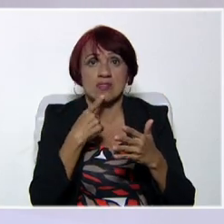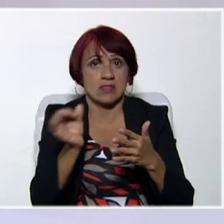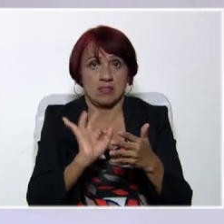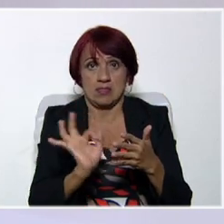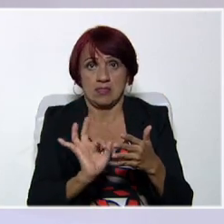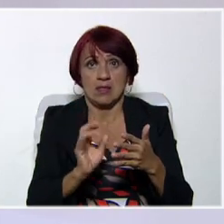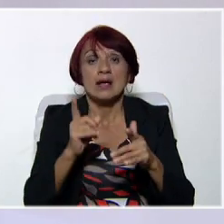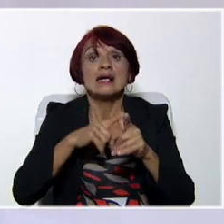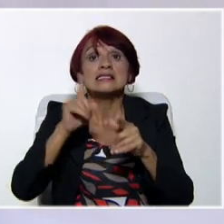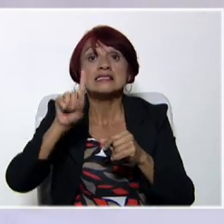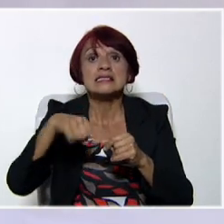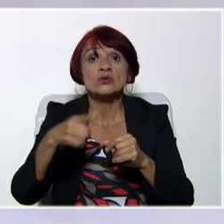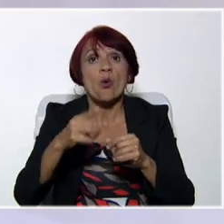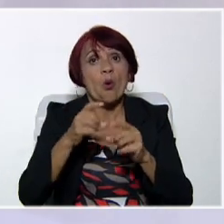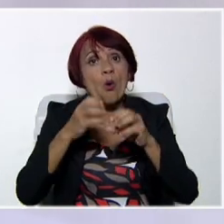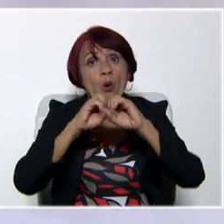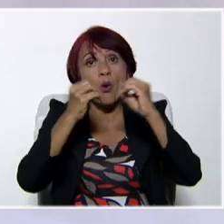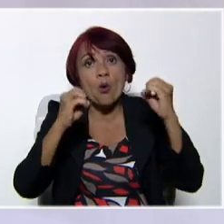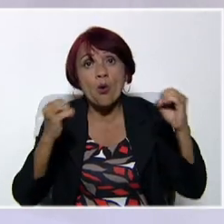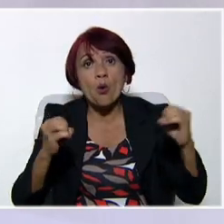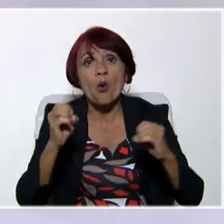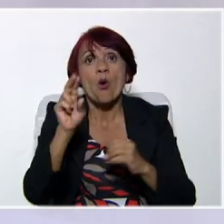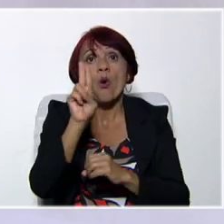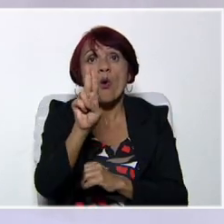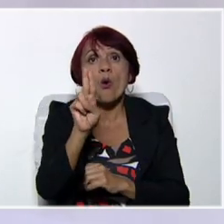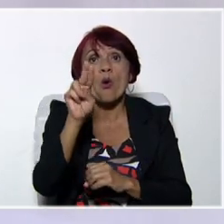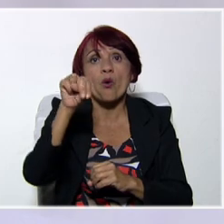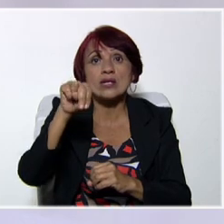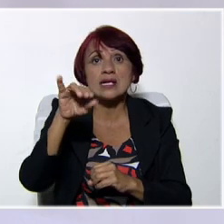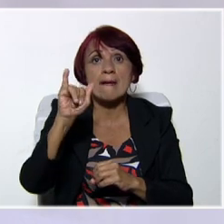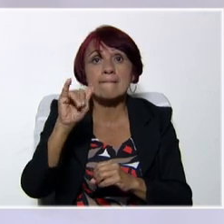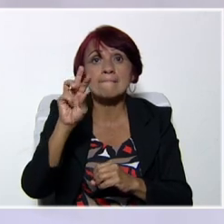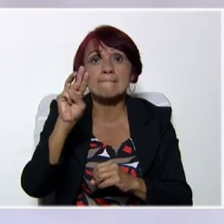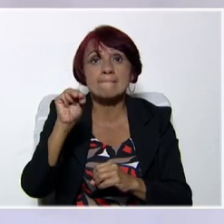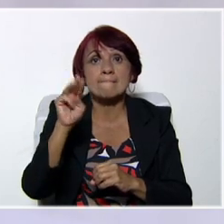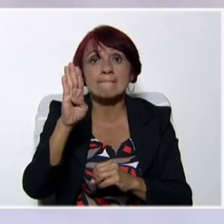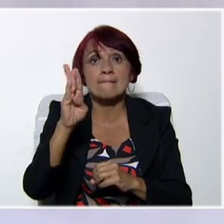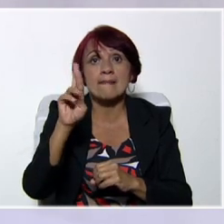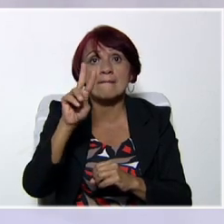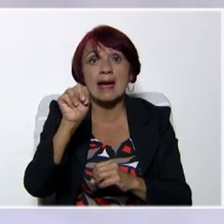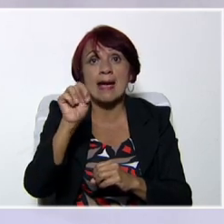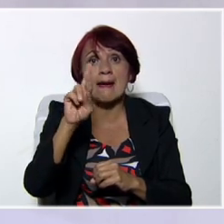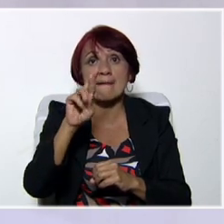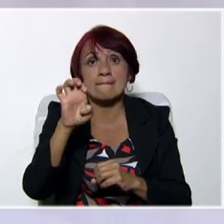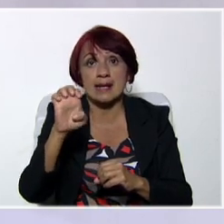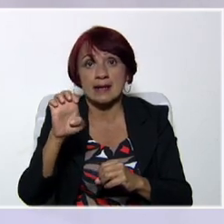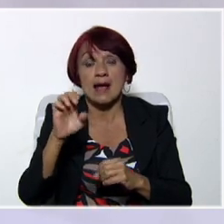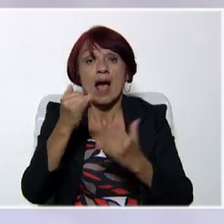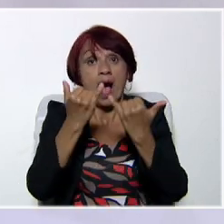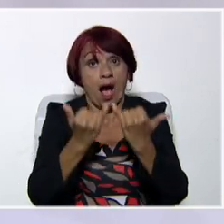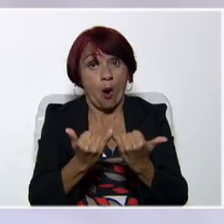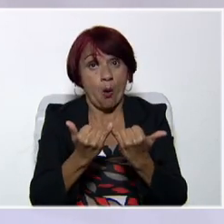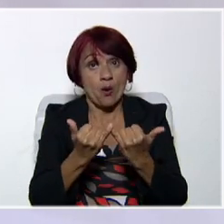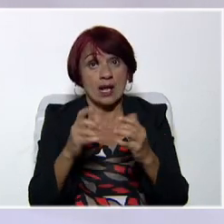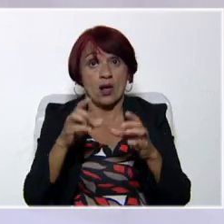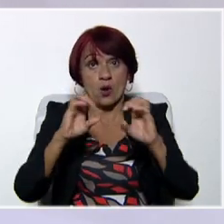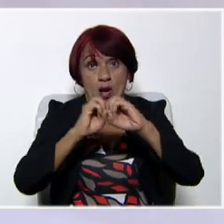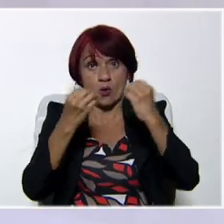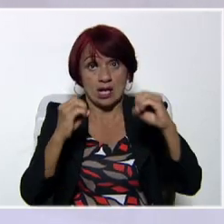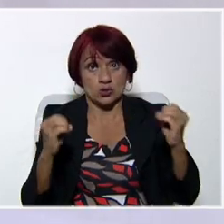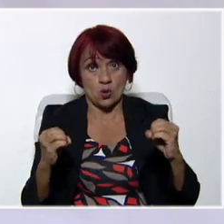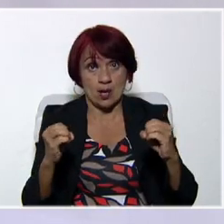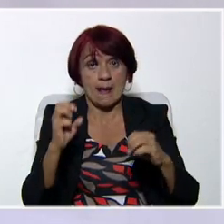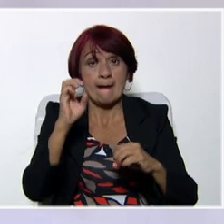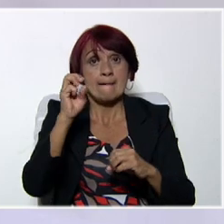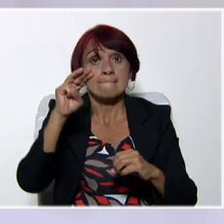también es otra oración, unimembre. Y ahora, tenemos las oraciones, oraciones bimembres, que son como las que